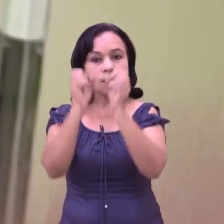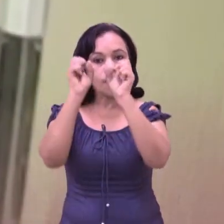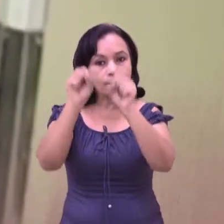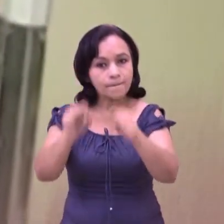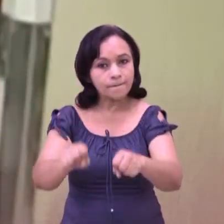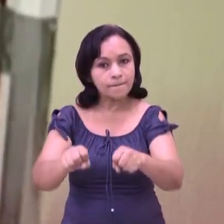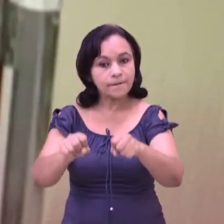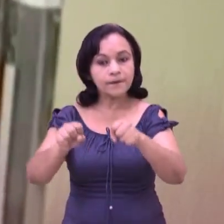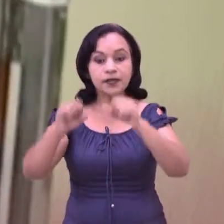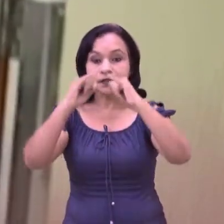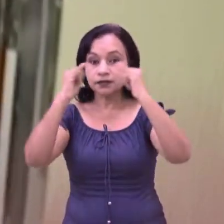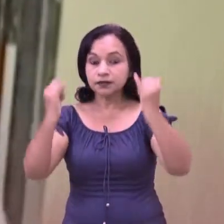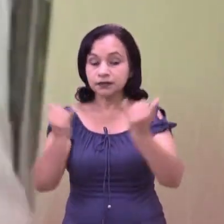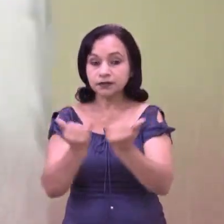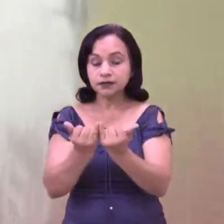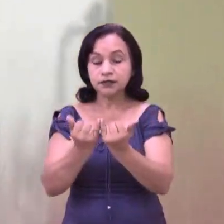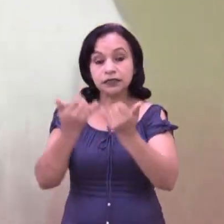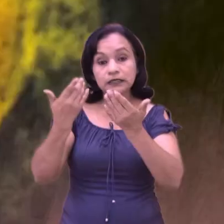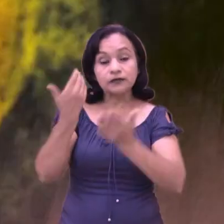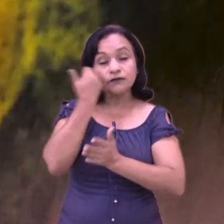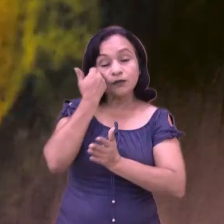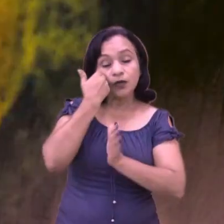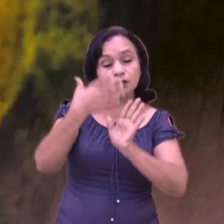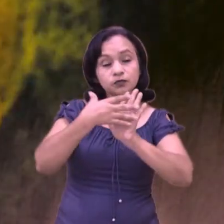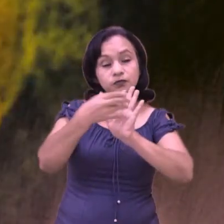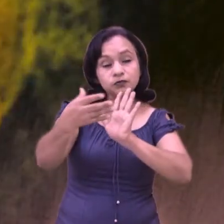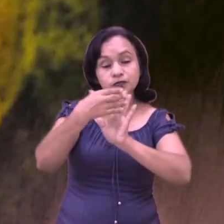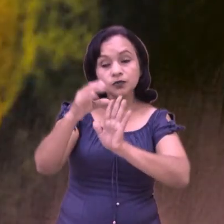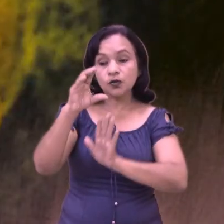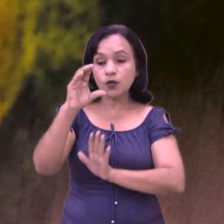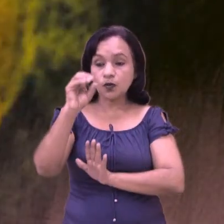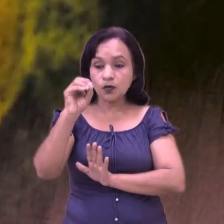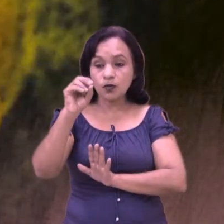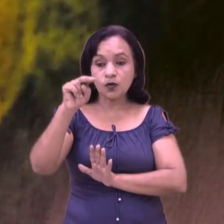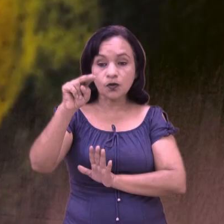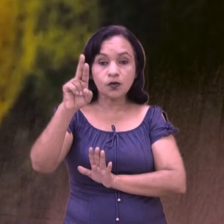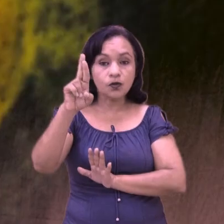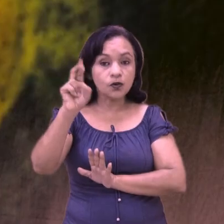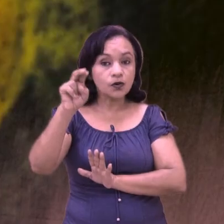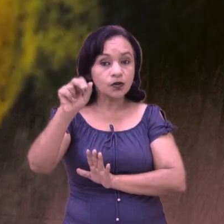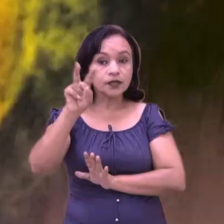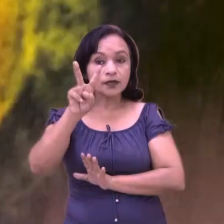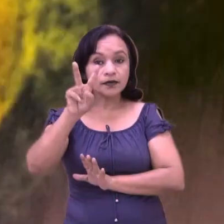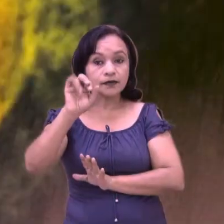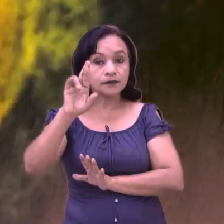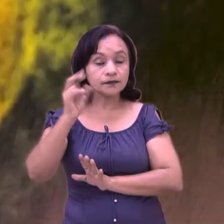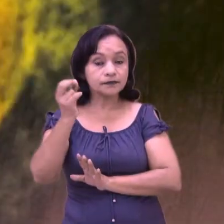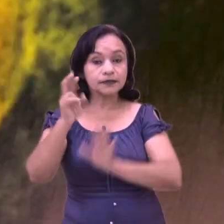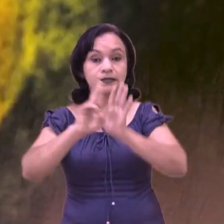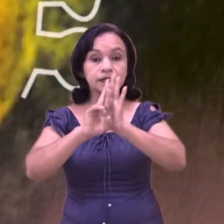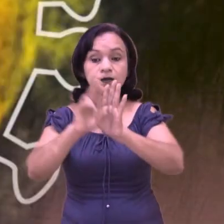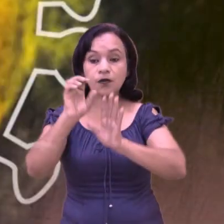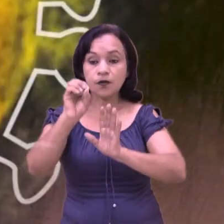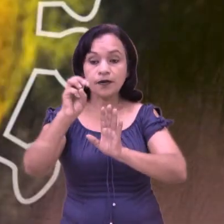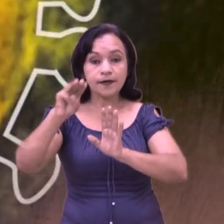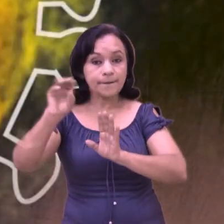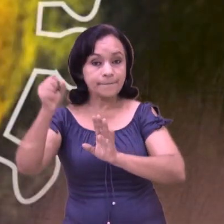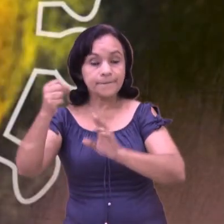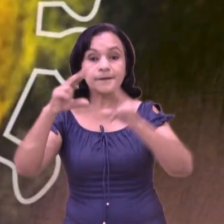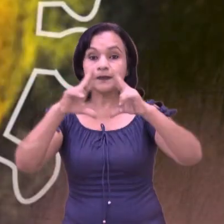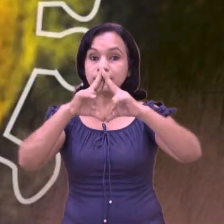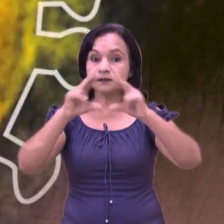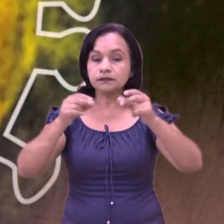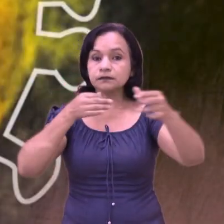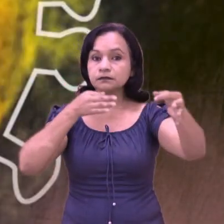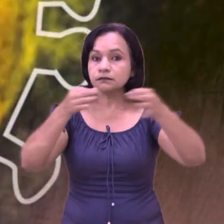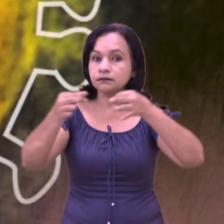de una posible propagación internacional del virus coronavirus. Fue en compañía del Ministerio de Salud de Nicaragua que la representante de la OMS